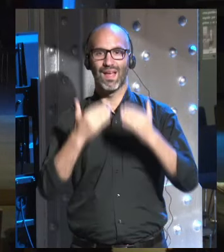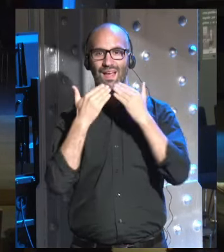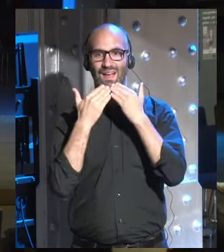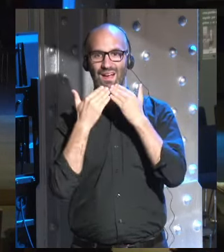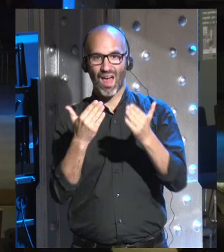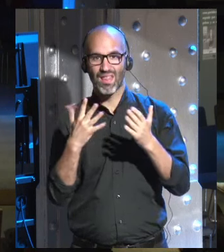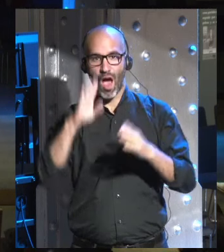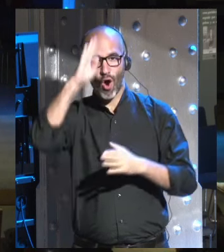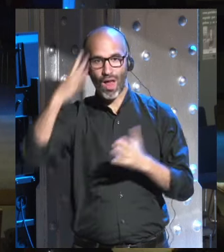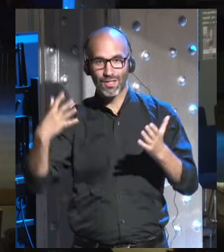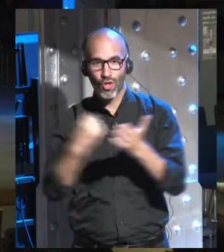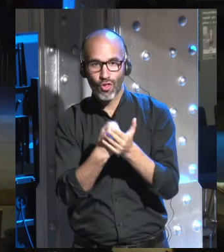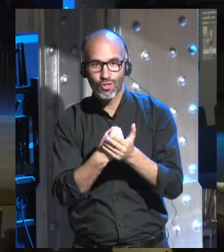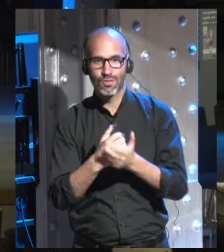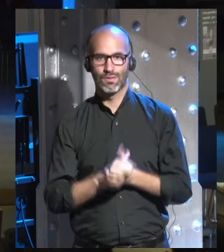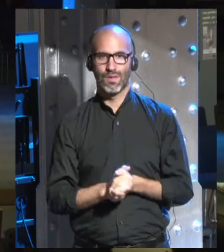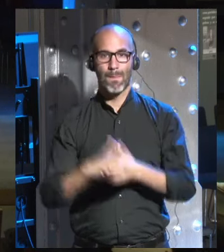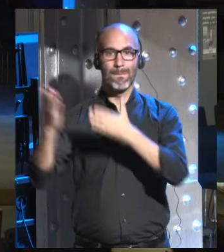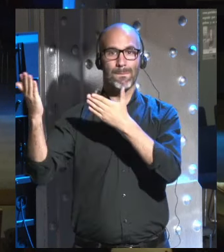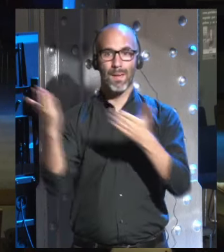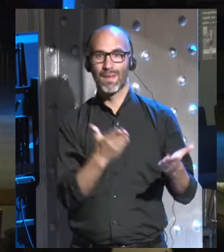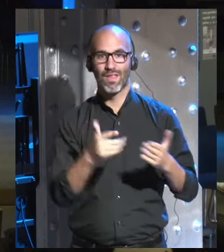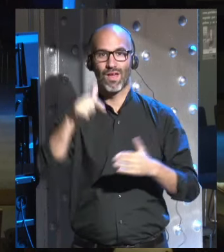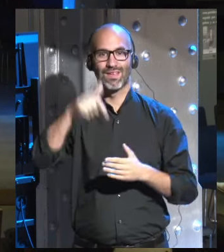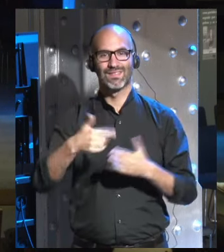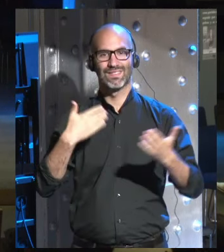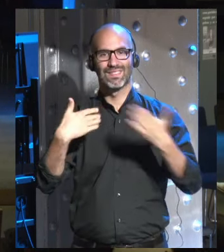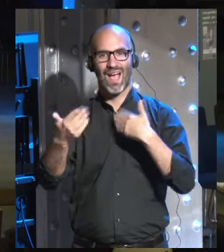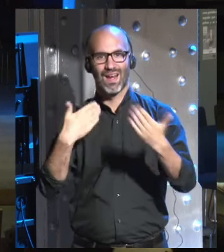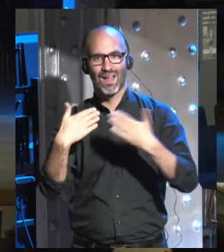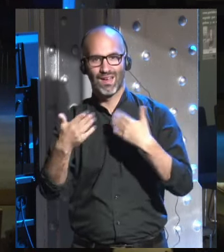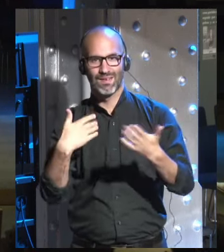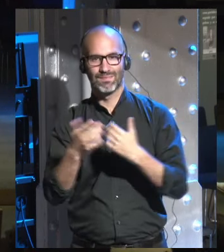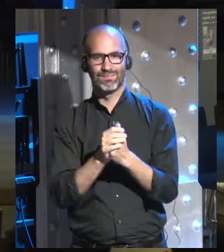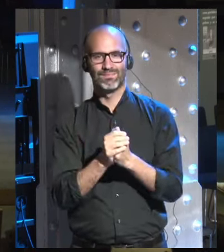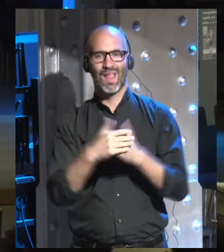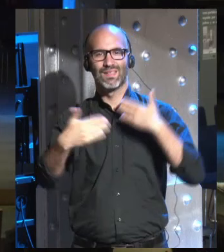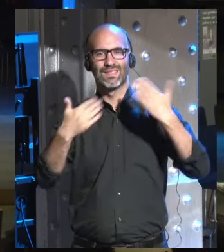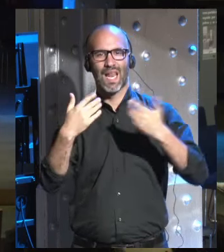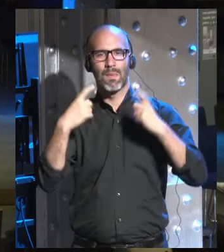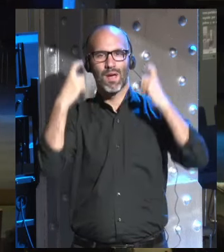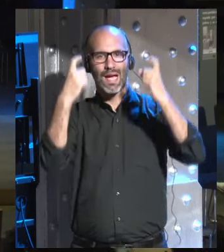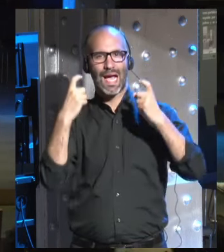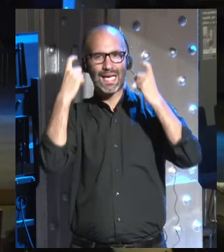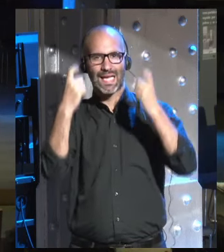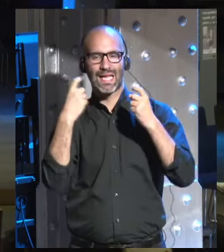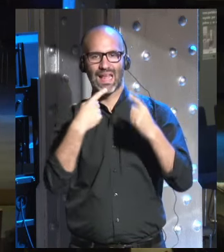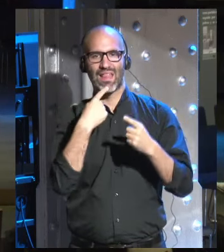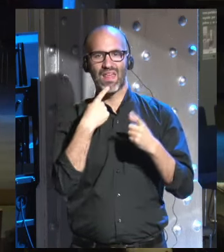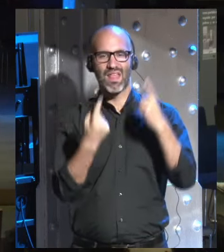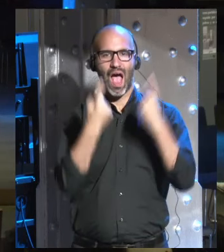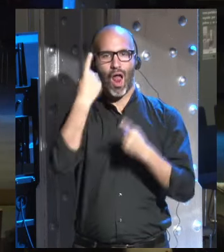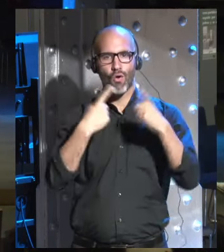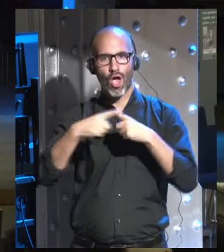Gracias, hola a todos, y bienvenidos a esta charla, en la que vamos a intentar decir unas cuantas cosas